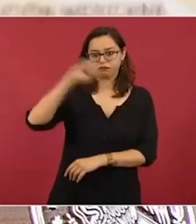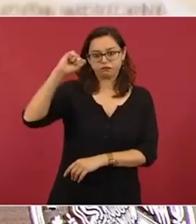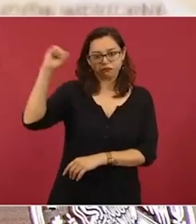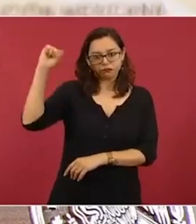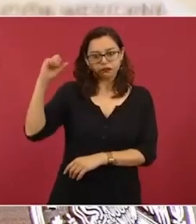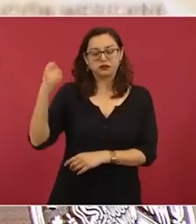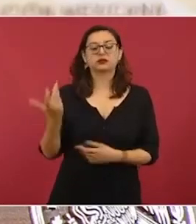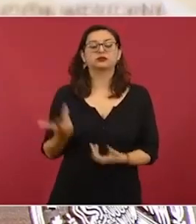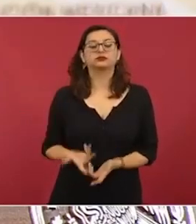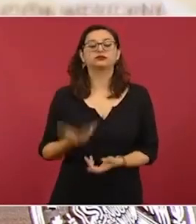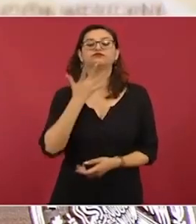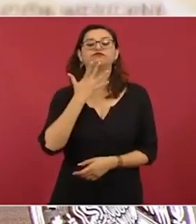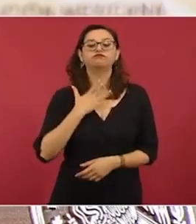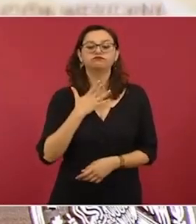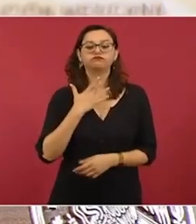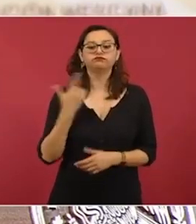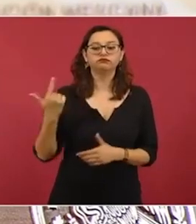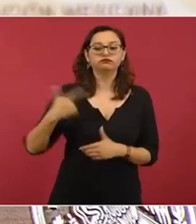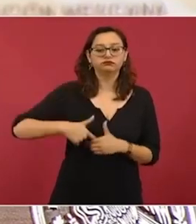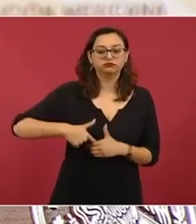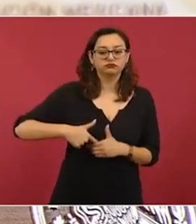de las gasolinas,